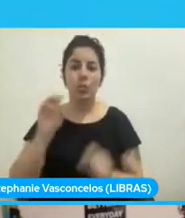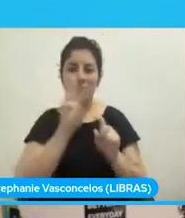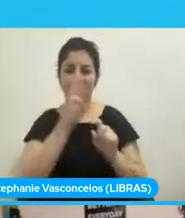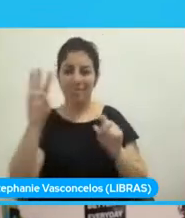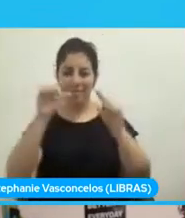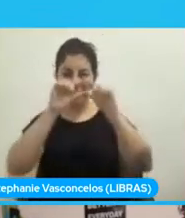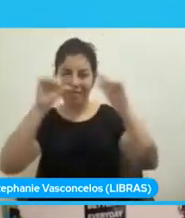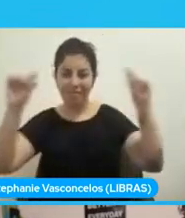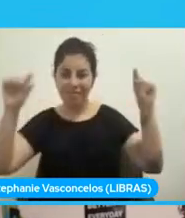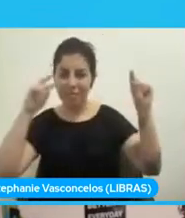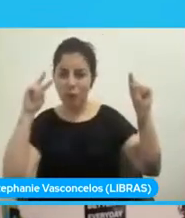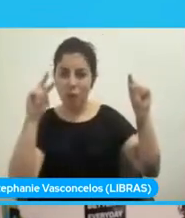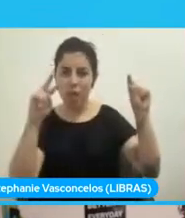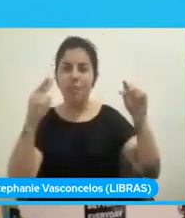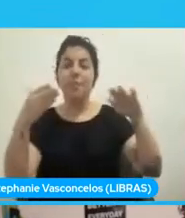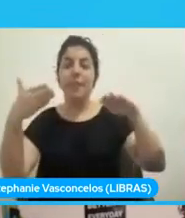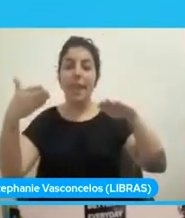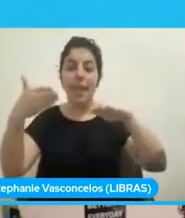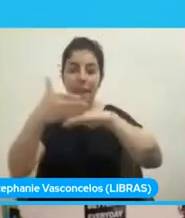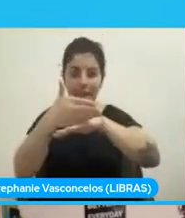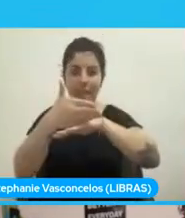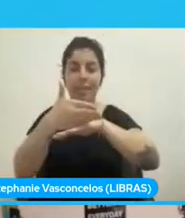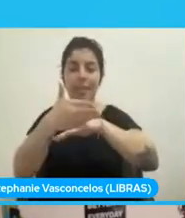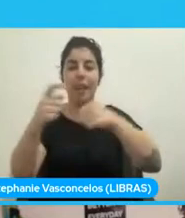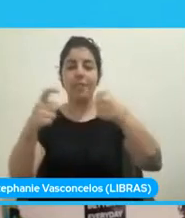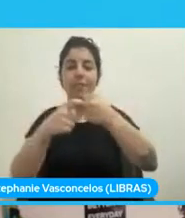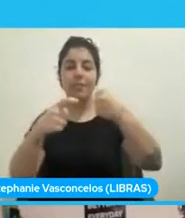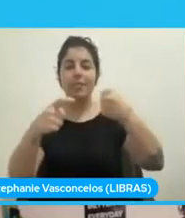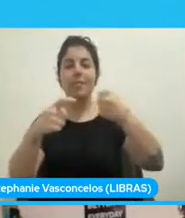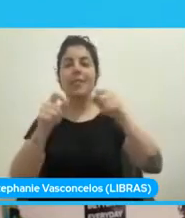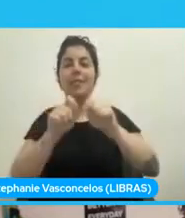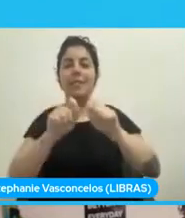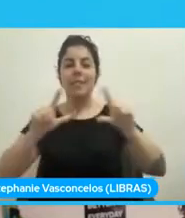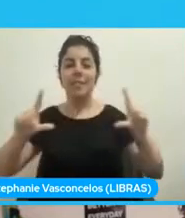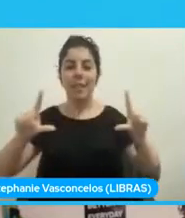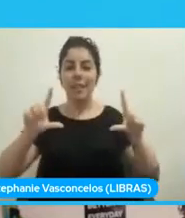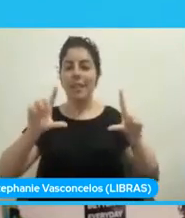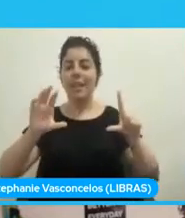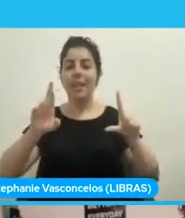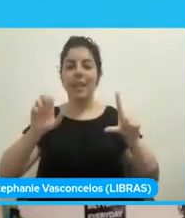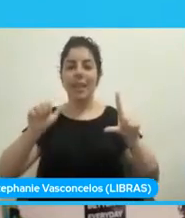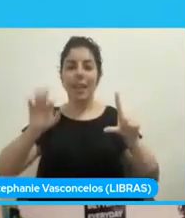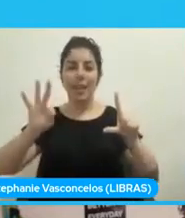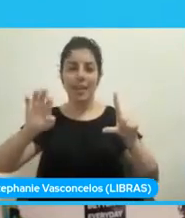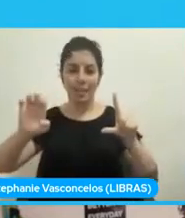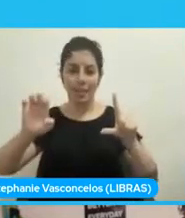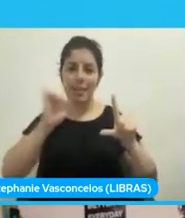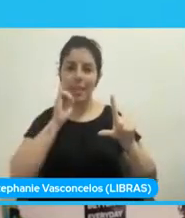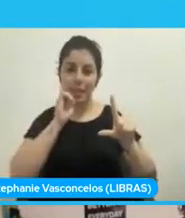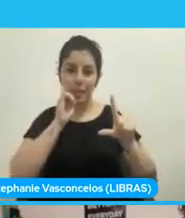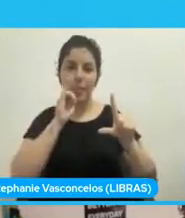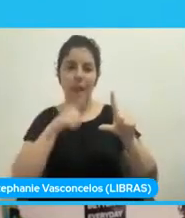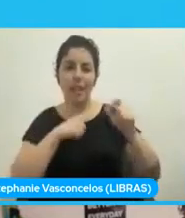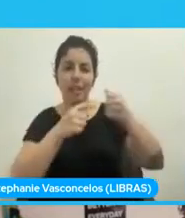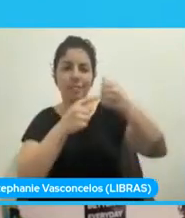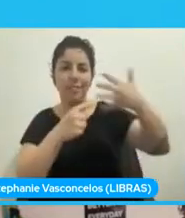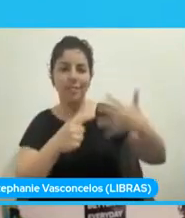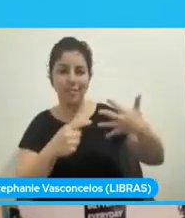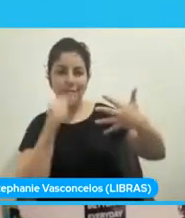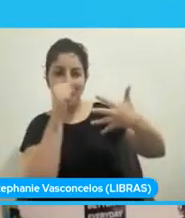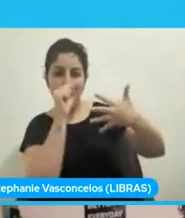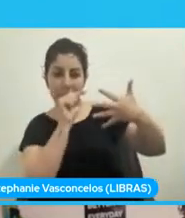Clickeamos, hacemos clic en Create y cuando, ok, ha cargado el proyecto. Si pueden ver la